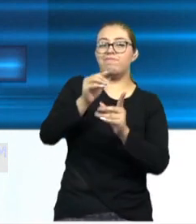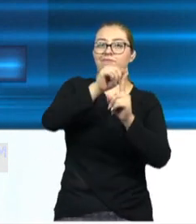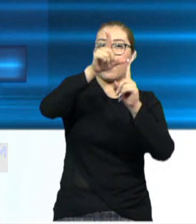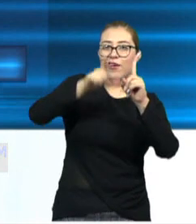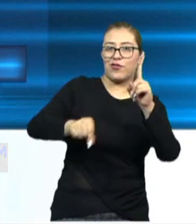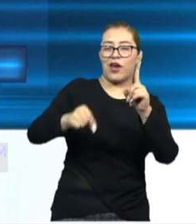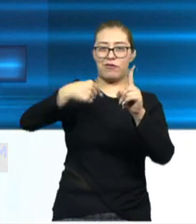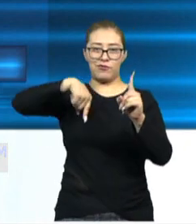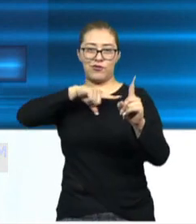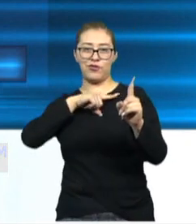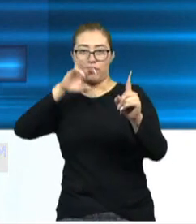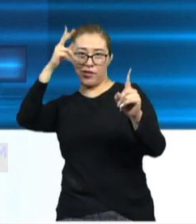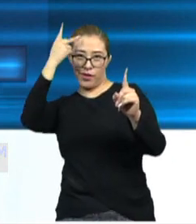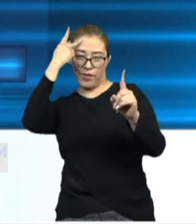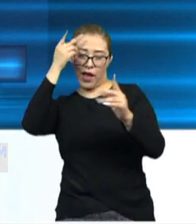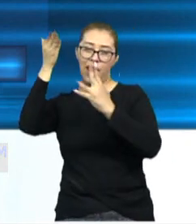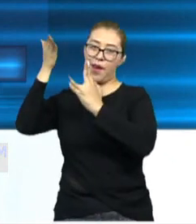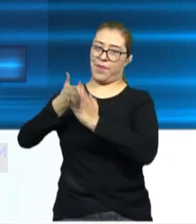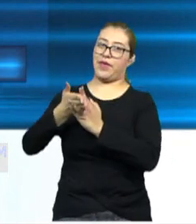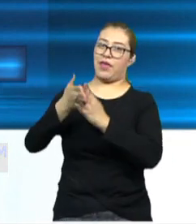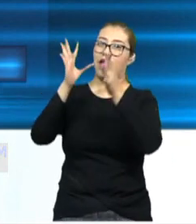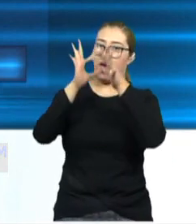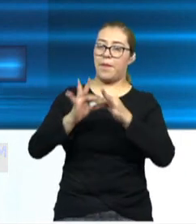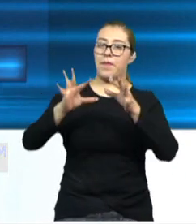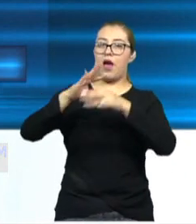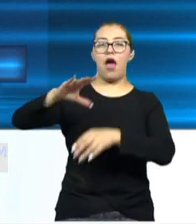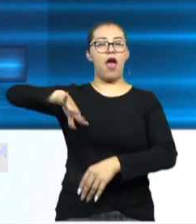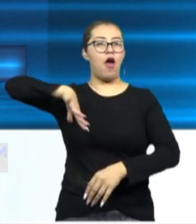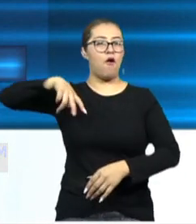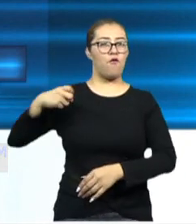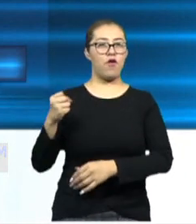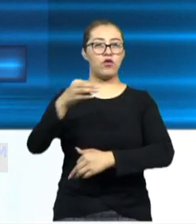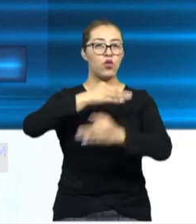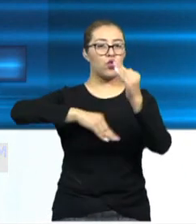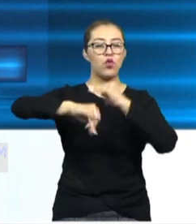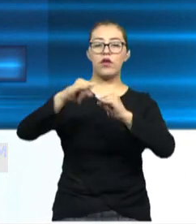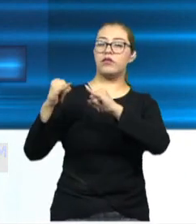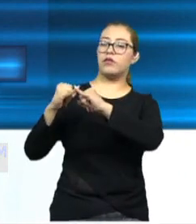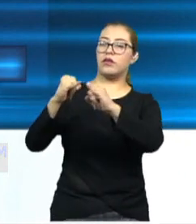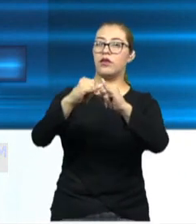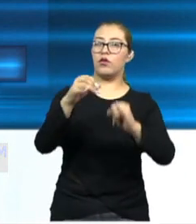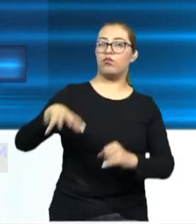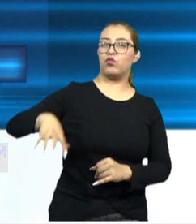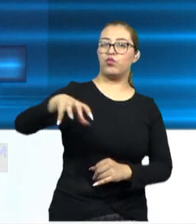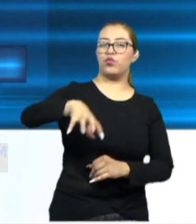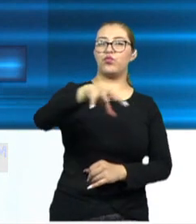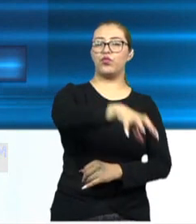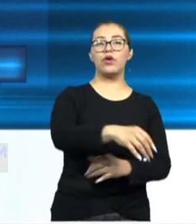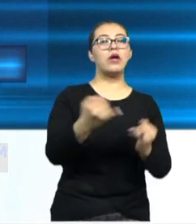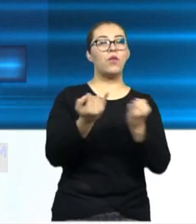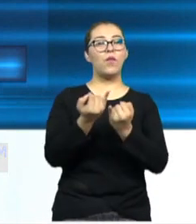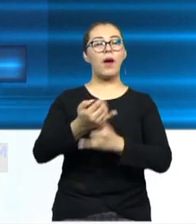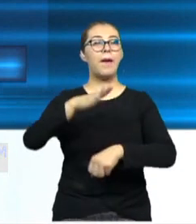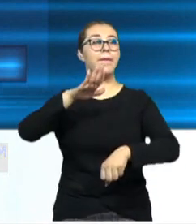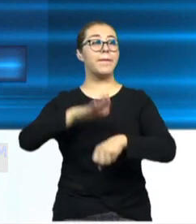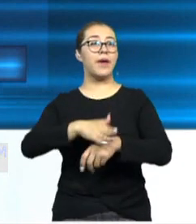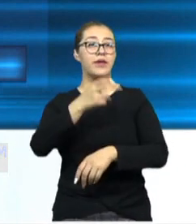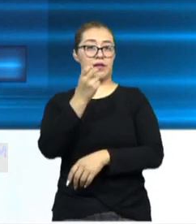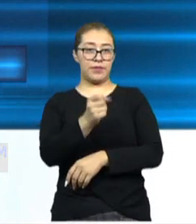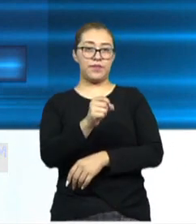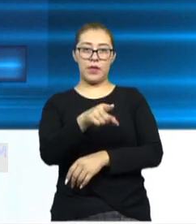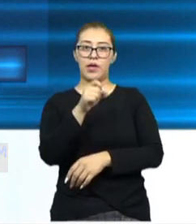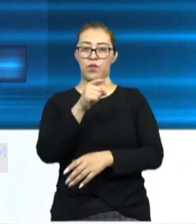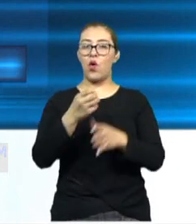así como esto, pues señalar que es un esfuerzo, es un logro de todas las instituciones. De hecho, exactamente en la incidencia